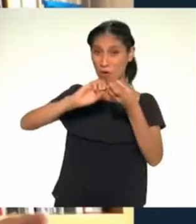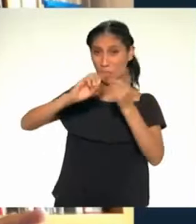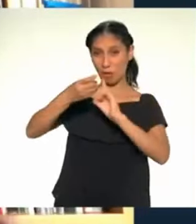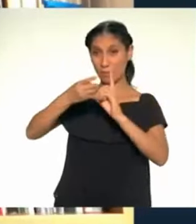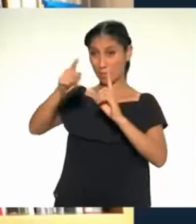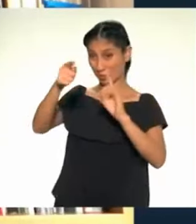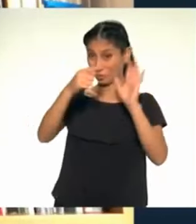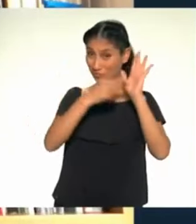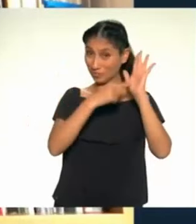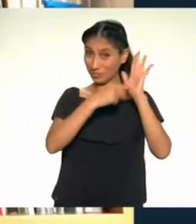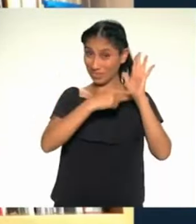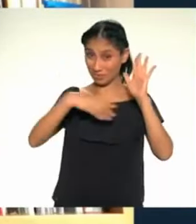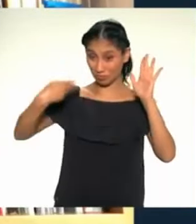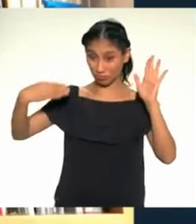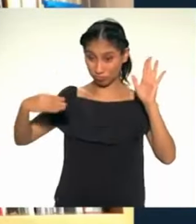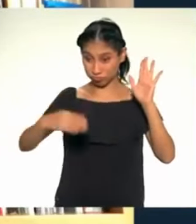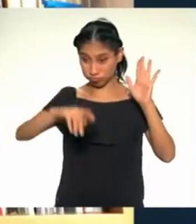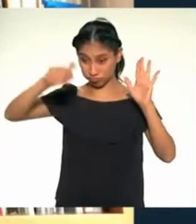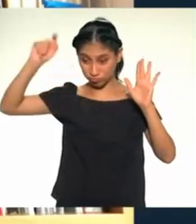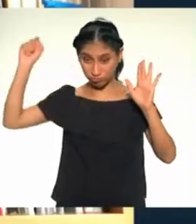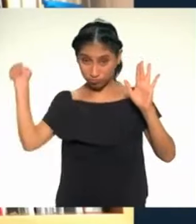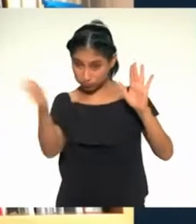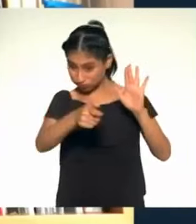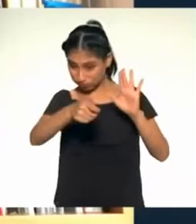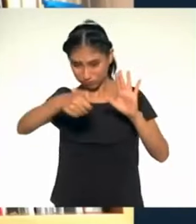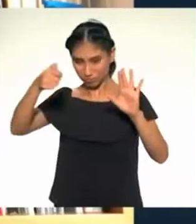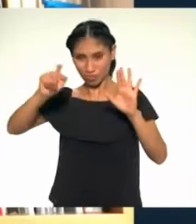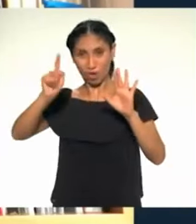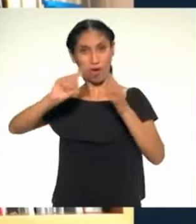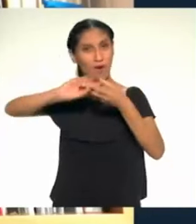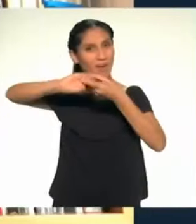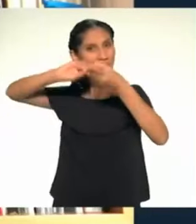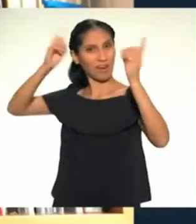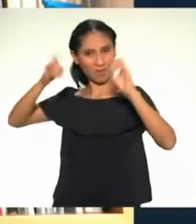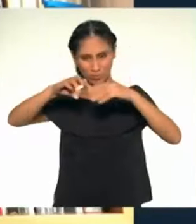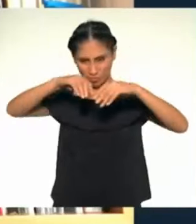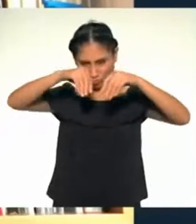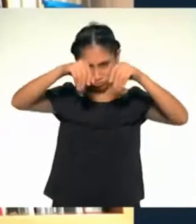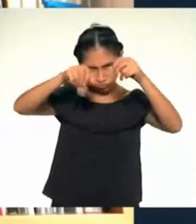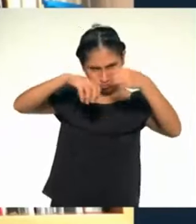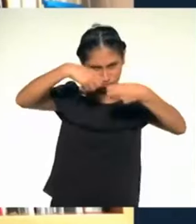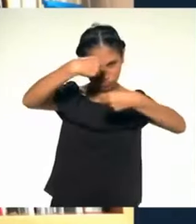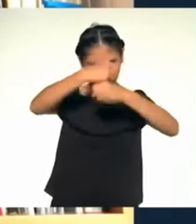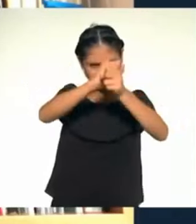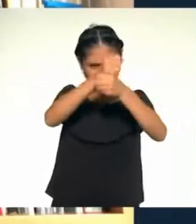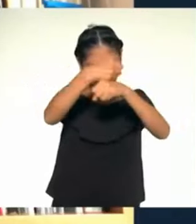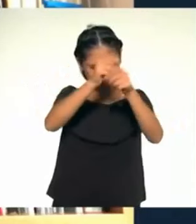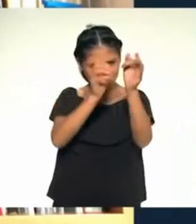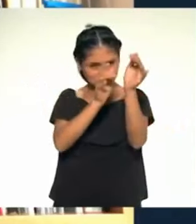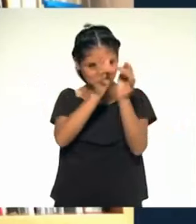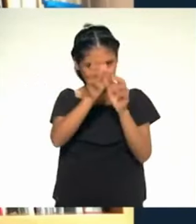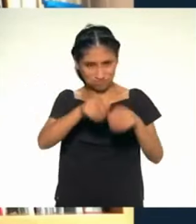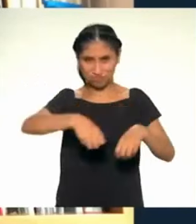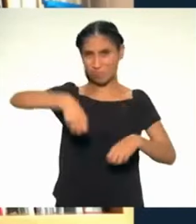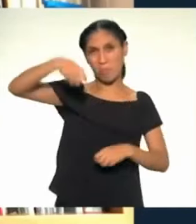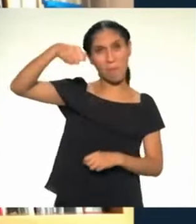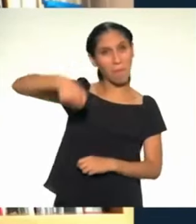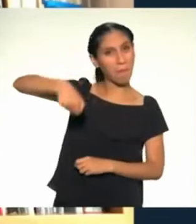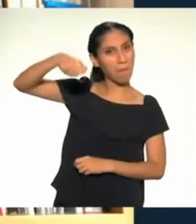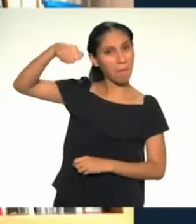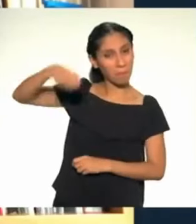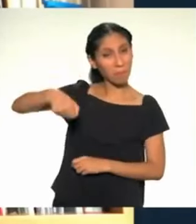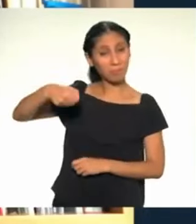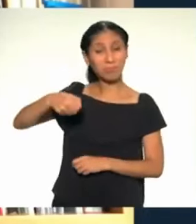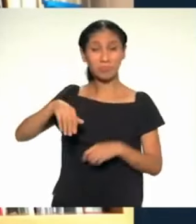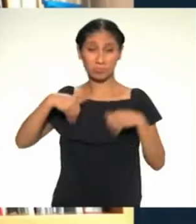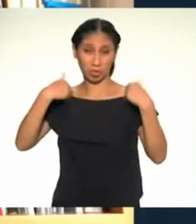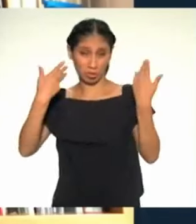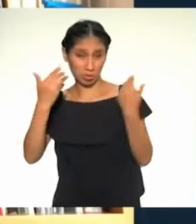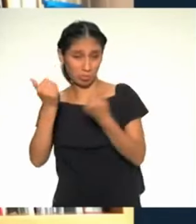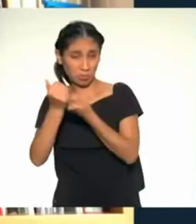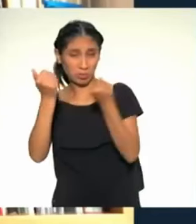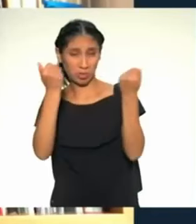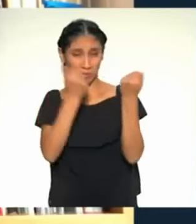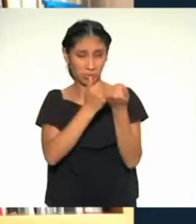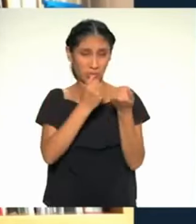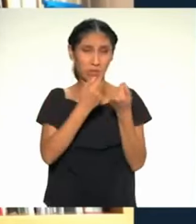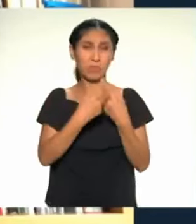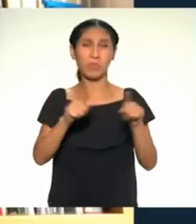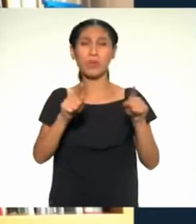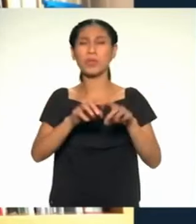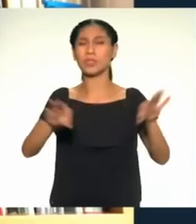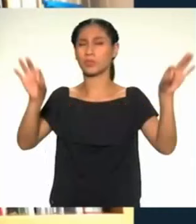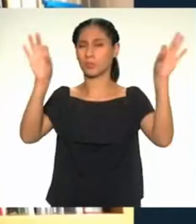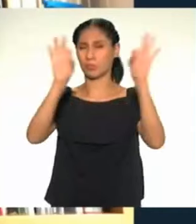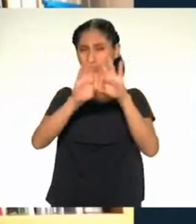Este es un producto sostenible. Tenemos muchas oportunidades de contribuir pero lo más importante de todo es que nos informemos